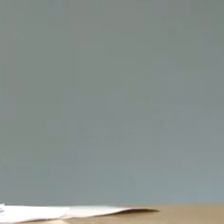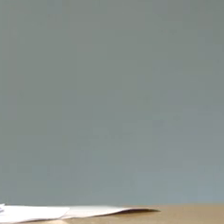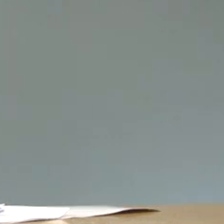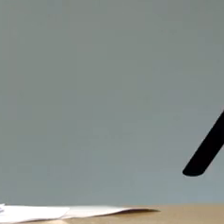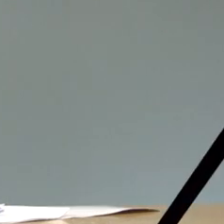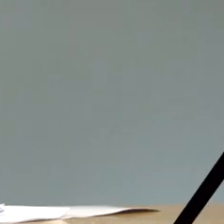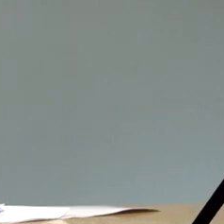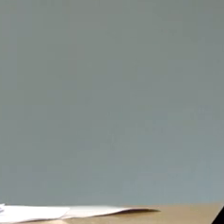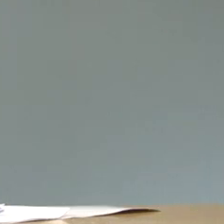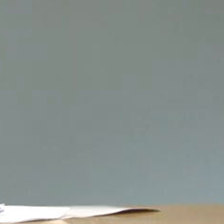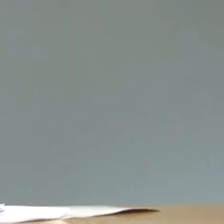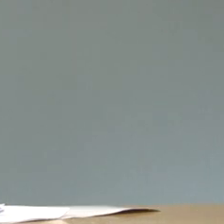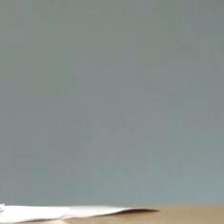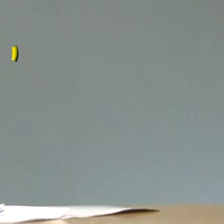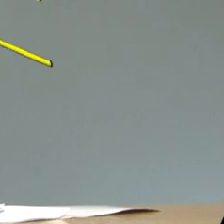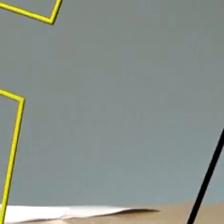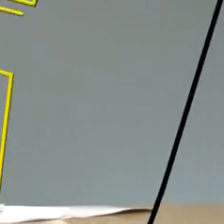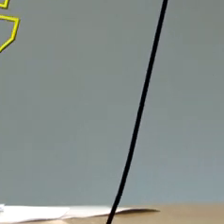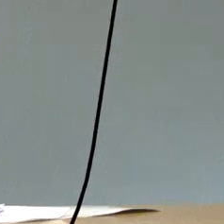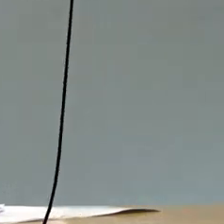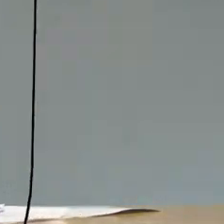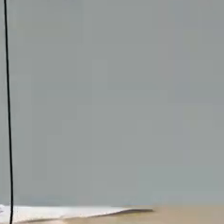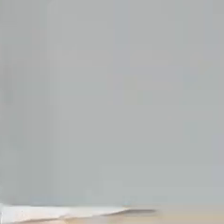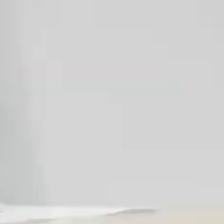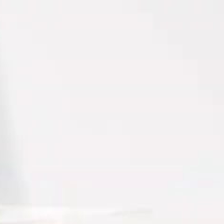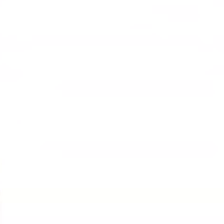Muchísimas gracias Gracias Gracias Gracias Gracias Gracias Gracias